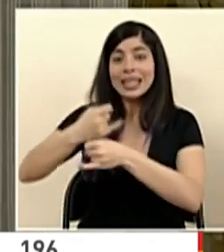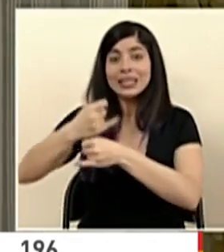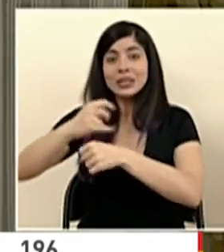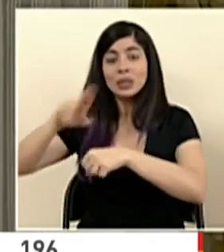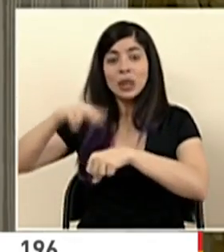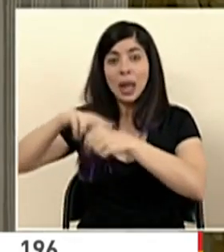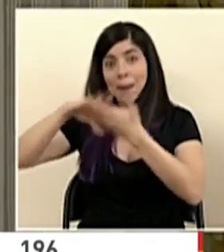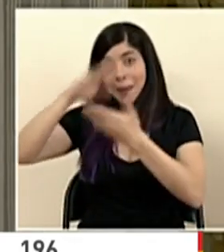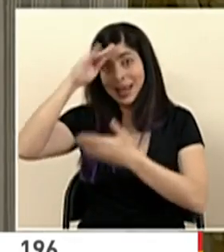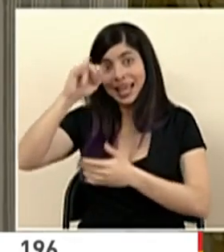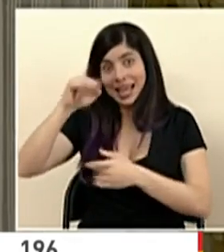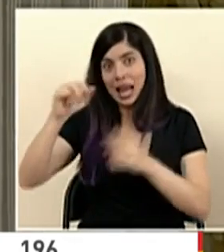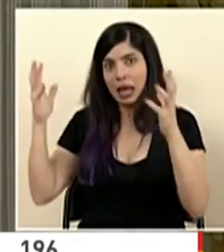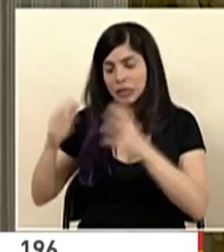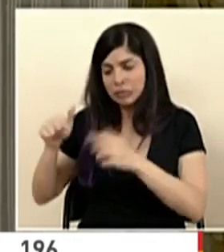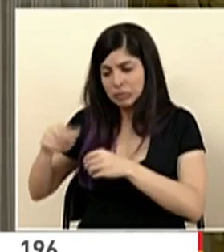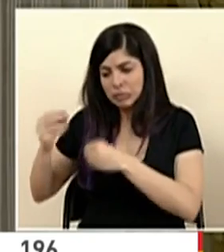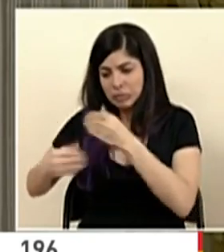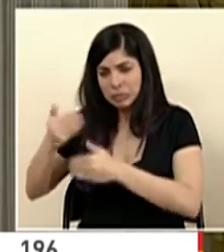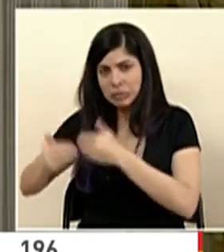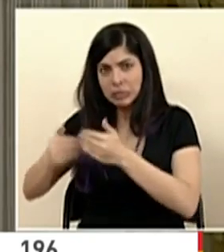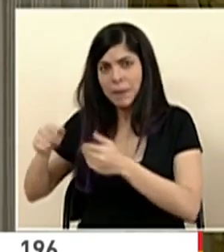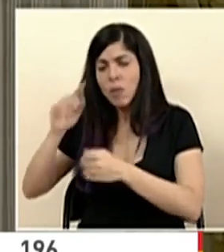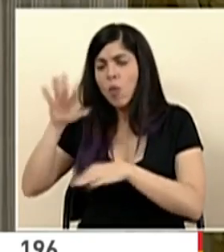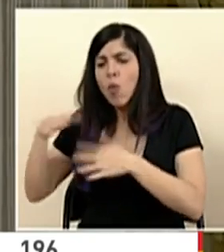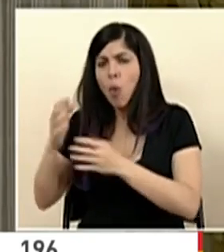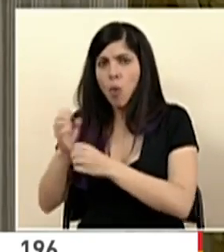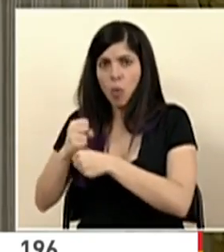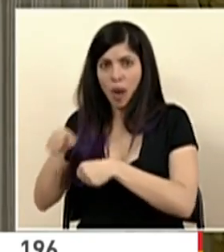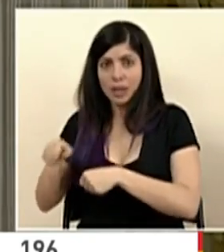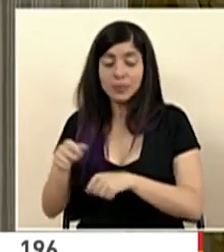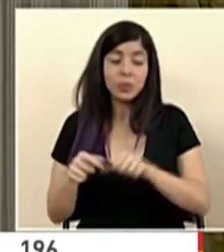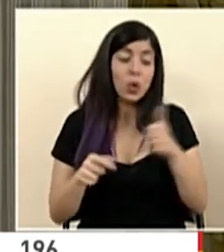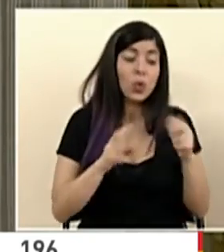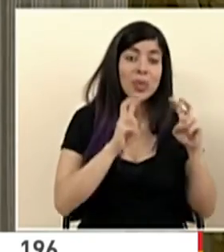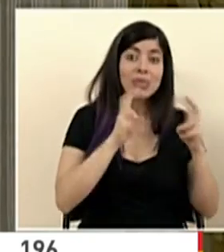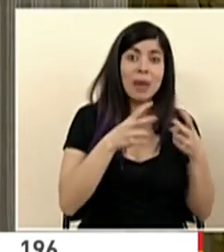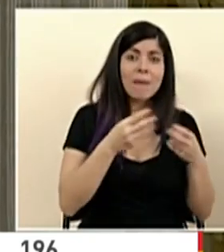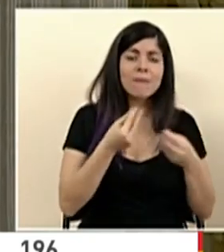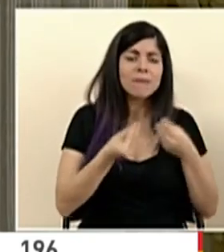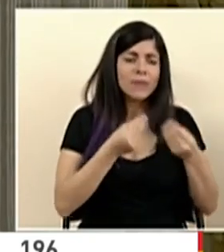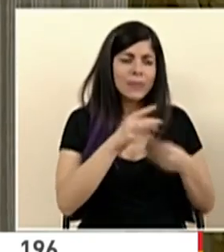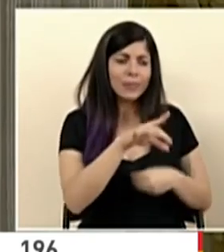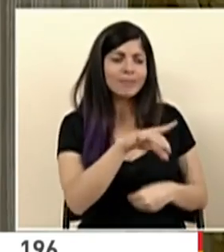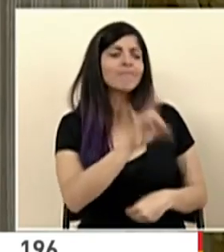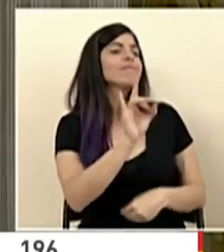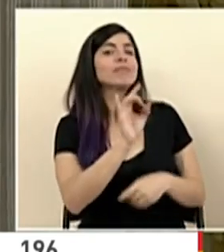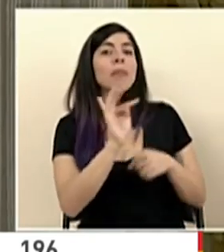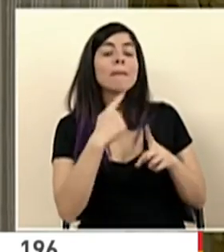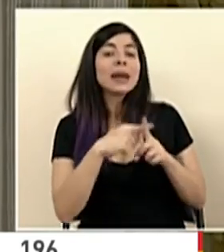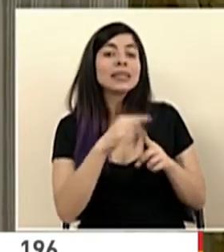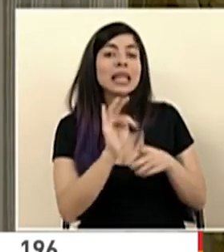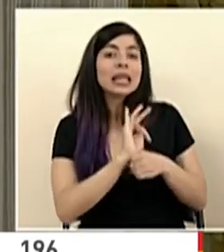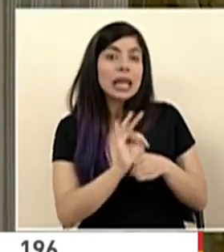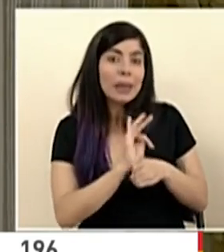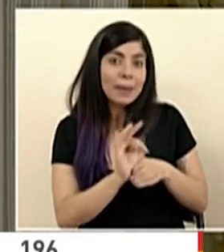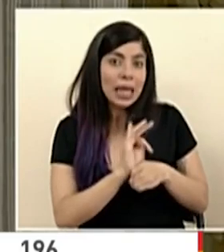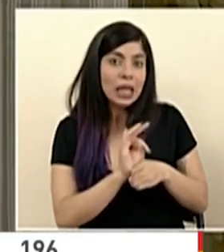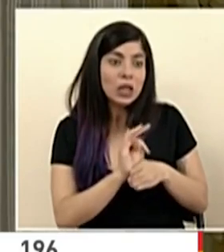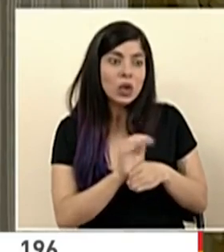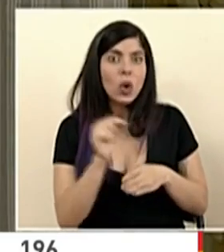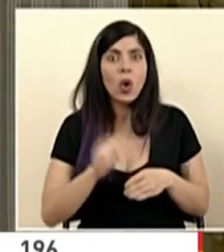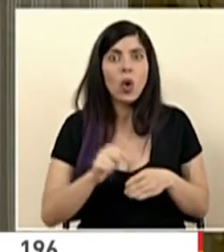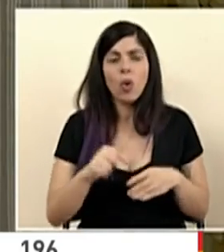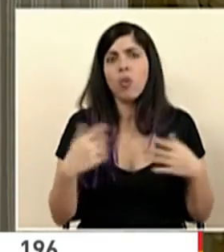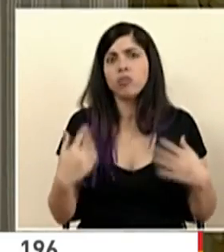Aprendizaje. En cuanto al tema de detección y tratamiento, hoy pues tenemos la